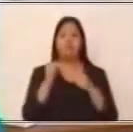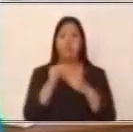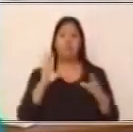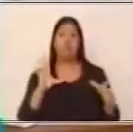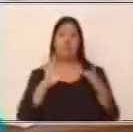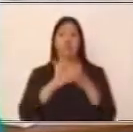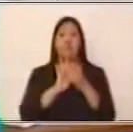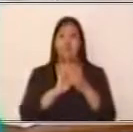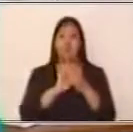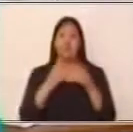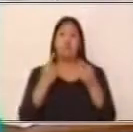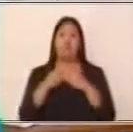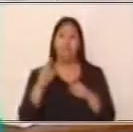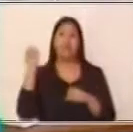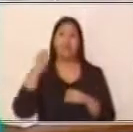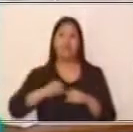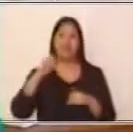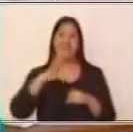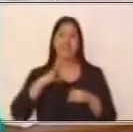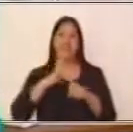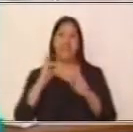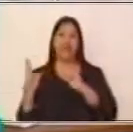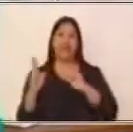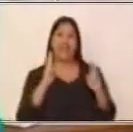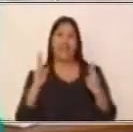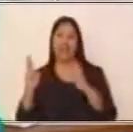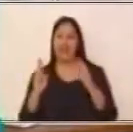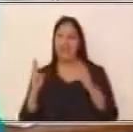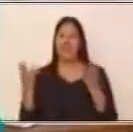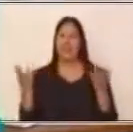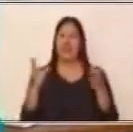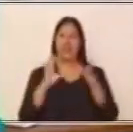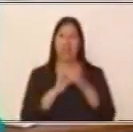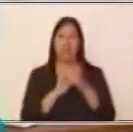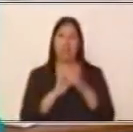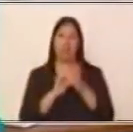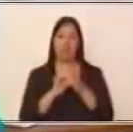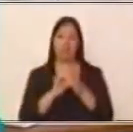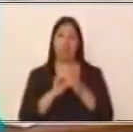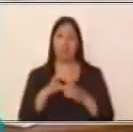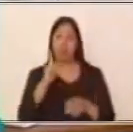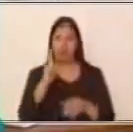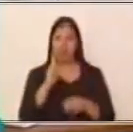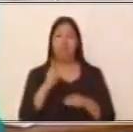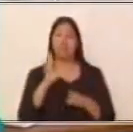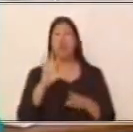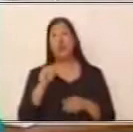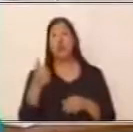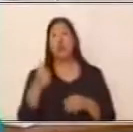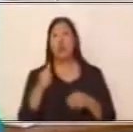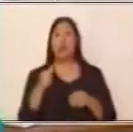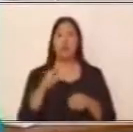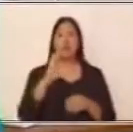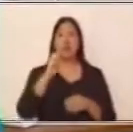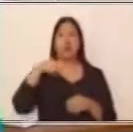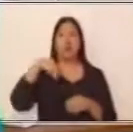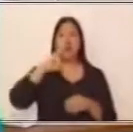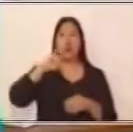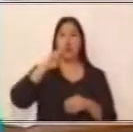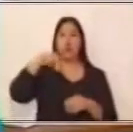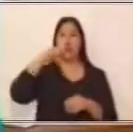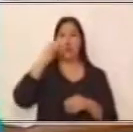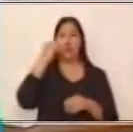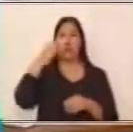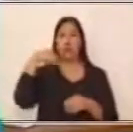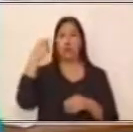relación una con otra. En el caso de las conjunciones, las palabras que unen no tienen relación. En